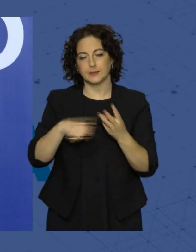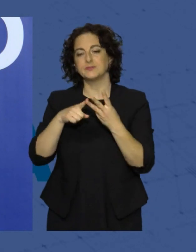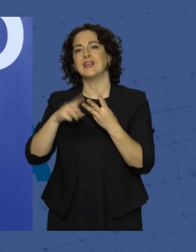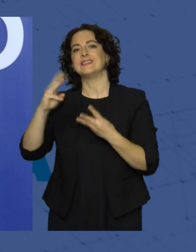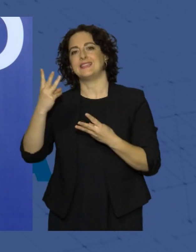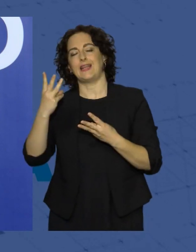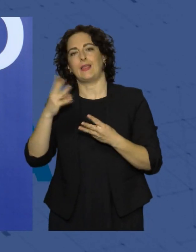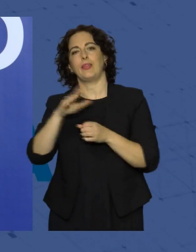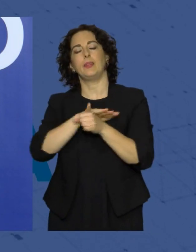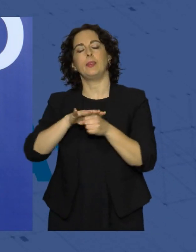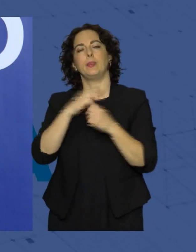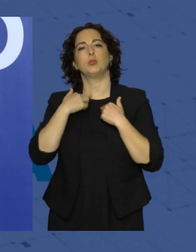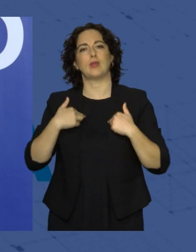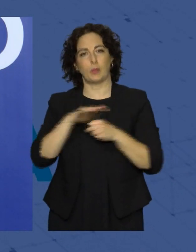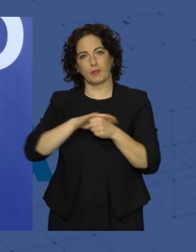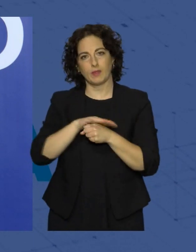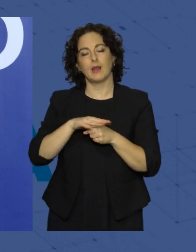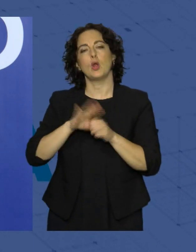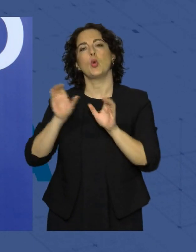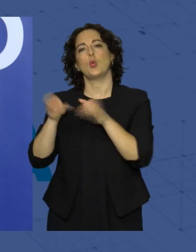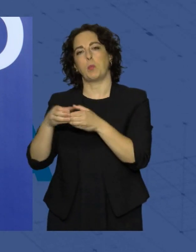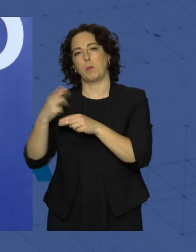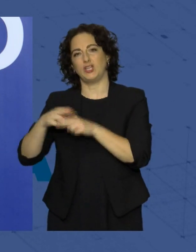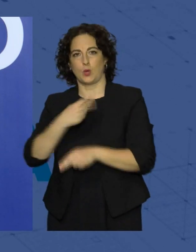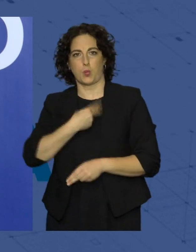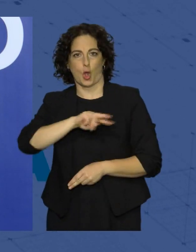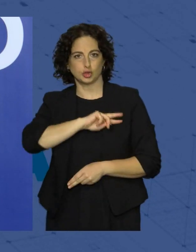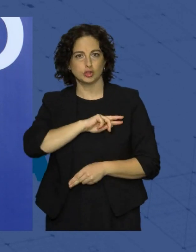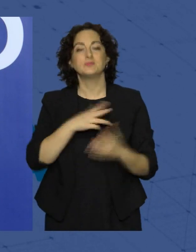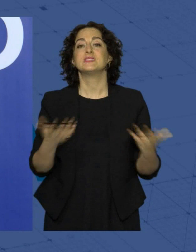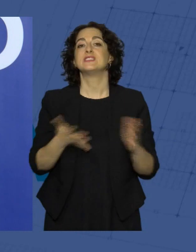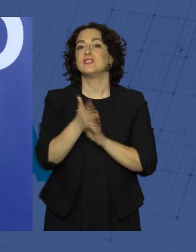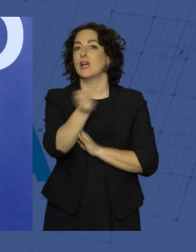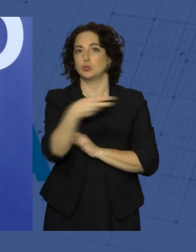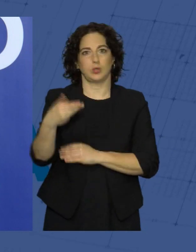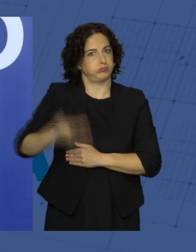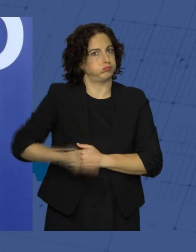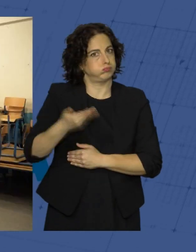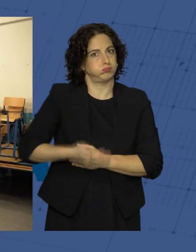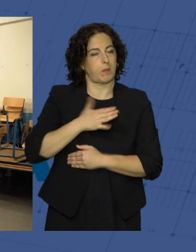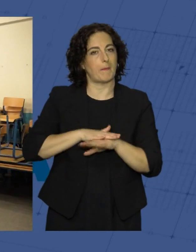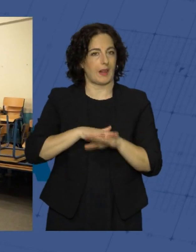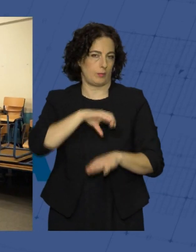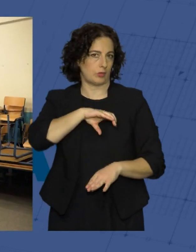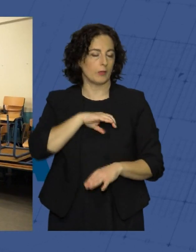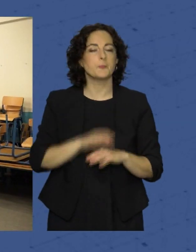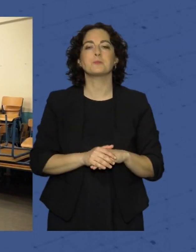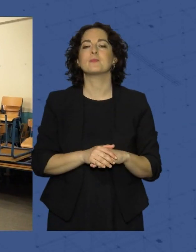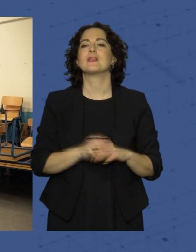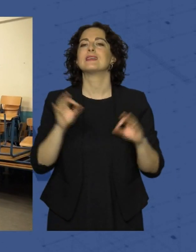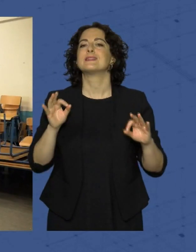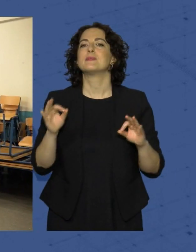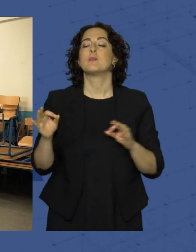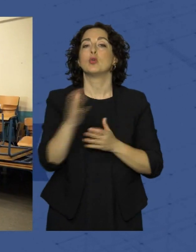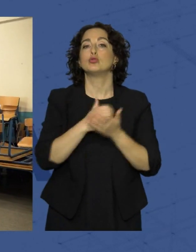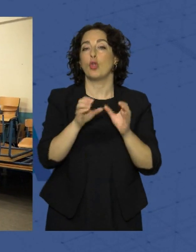provinciales del Grupo Político Vox. Por tanto, un resultado muy importante para la diputación. El PP ha ganado en todos los